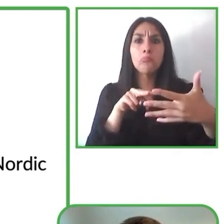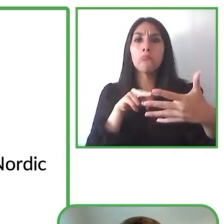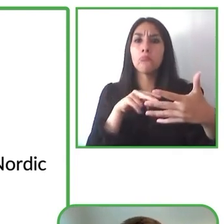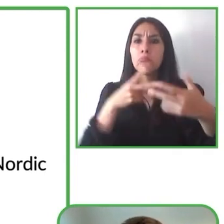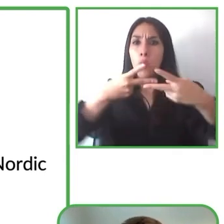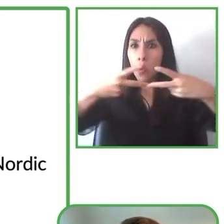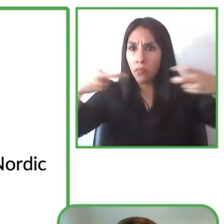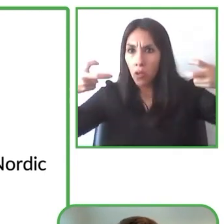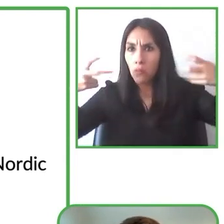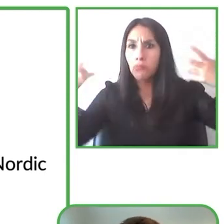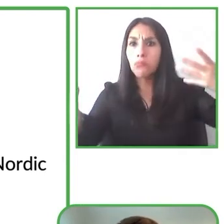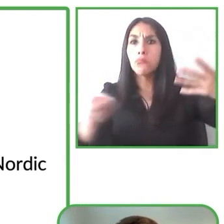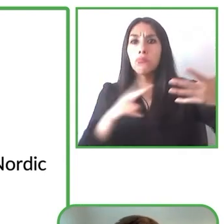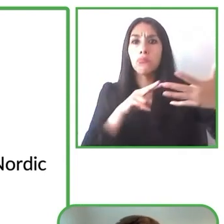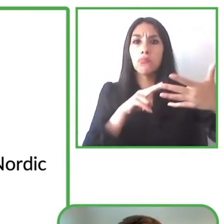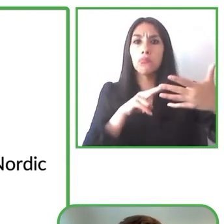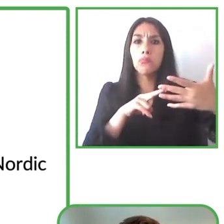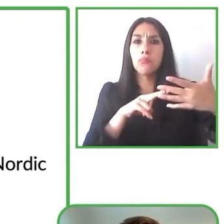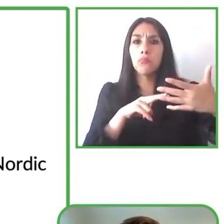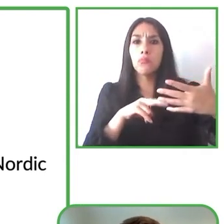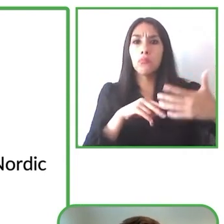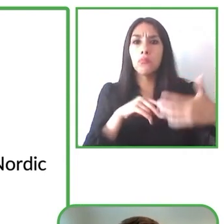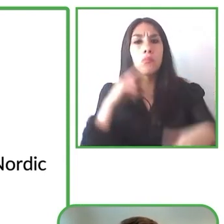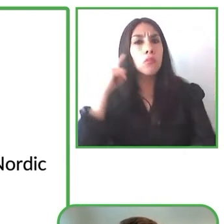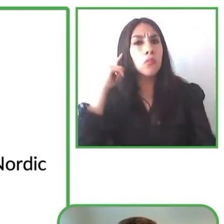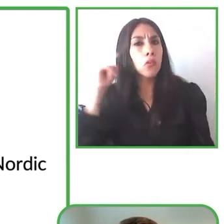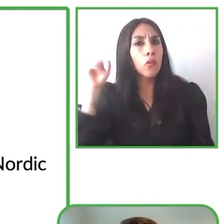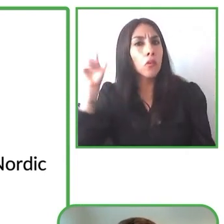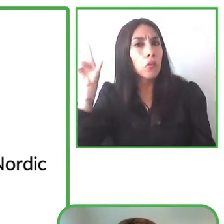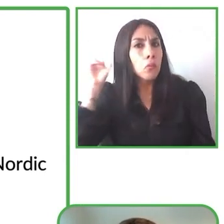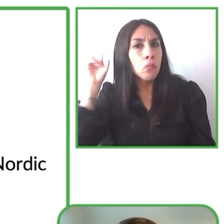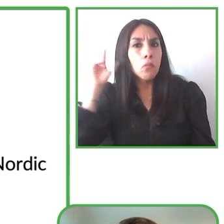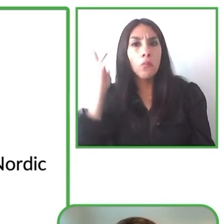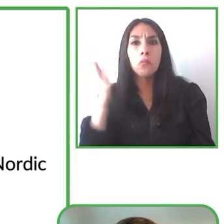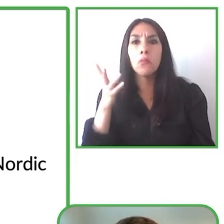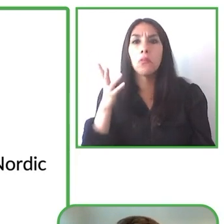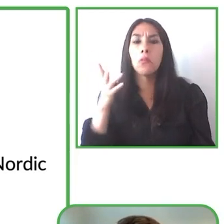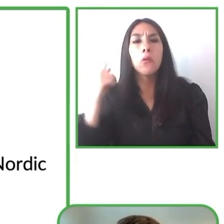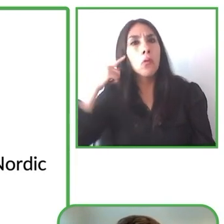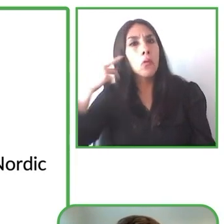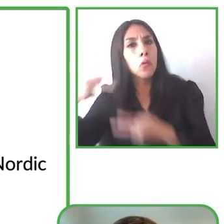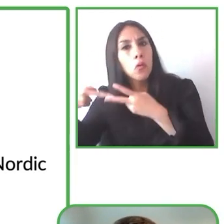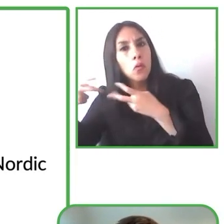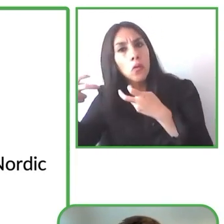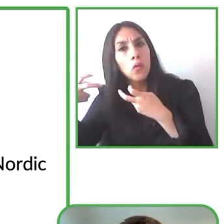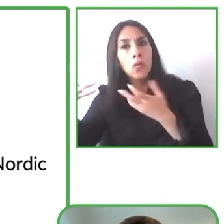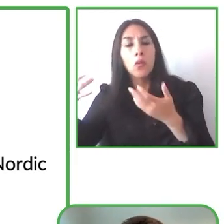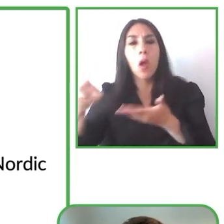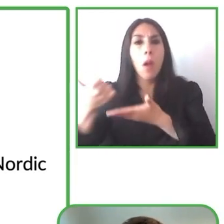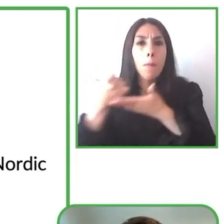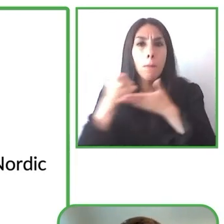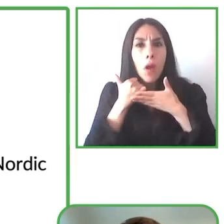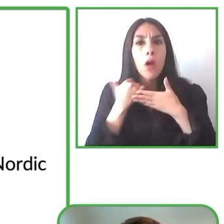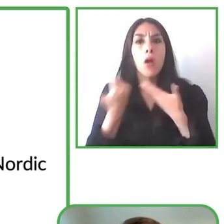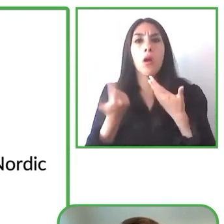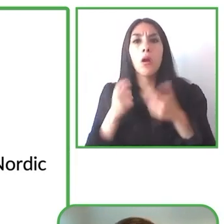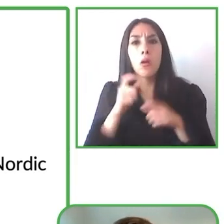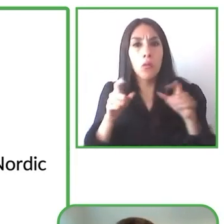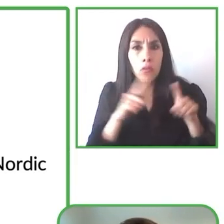sincronizada a la película entonces es muy fácil utiliza es muy rápido